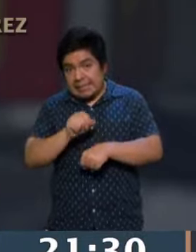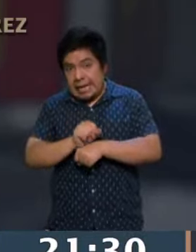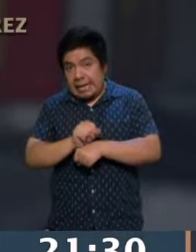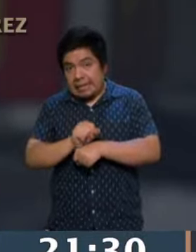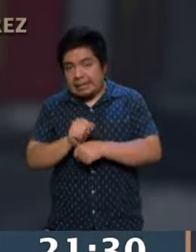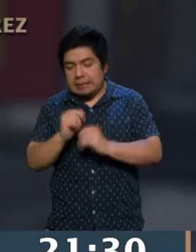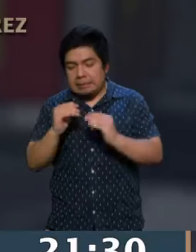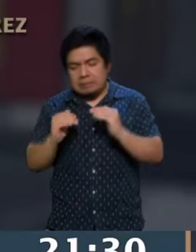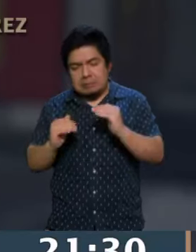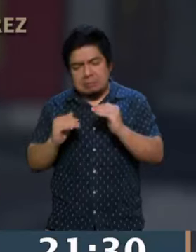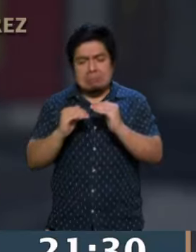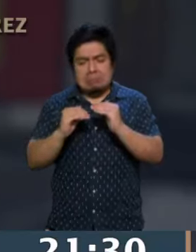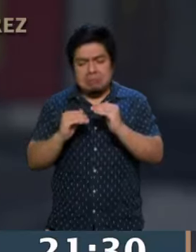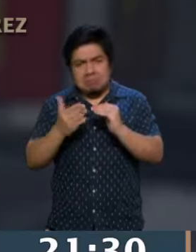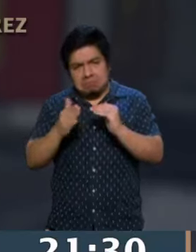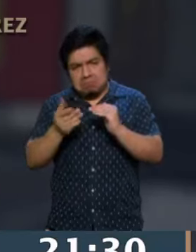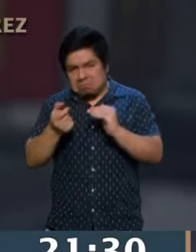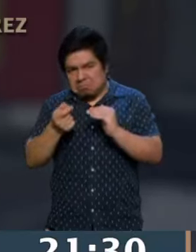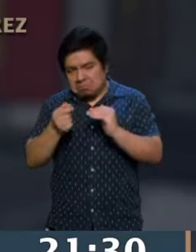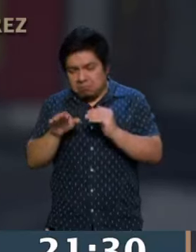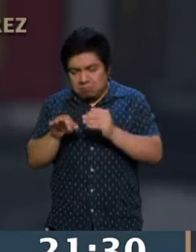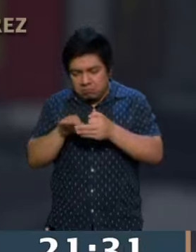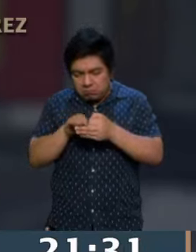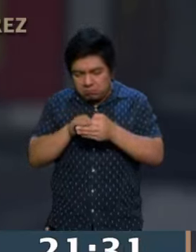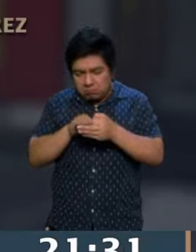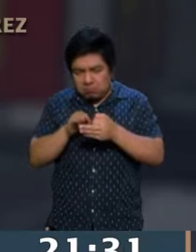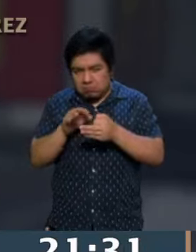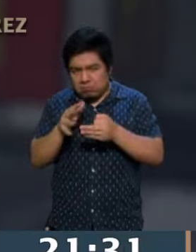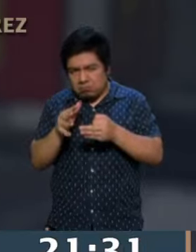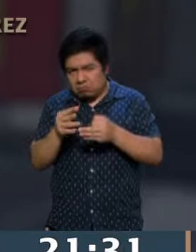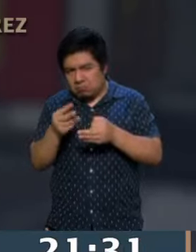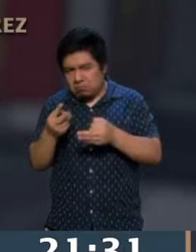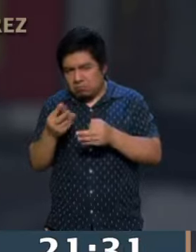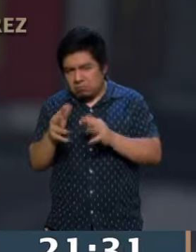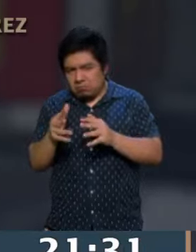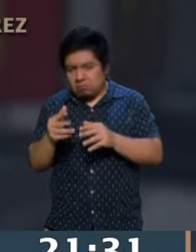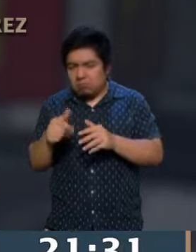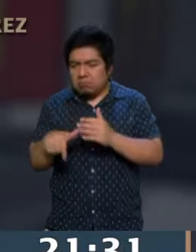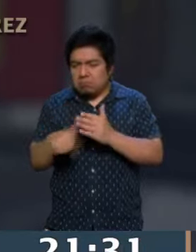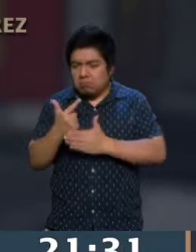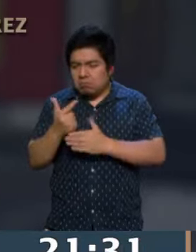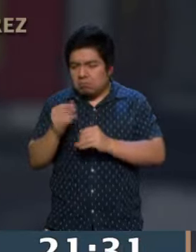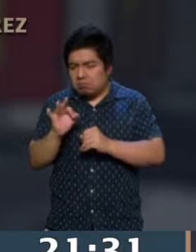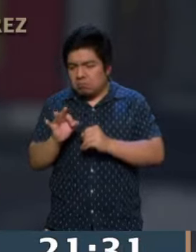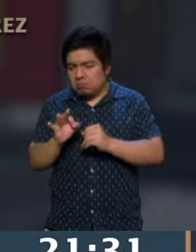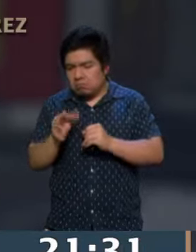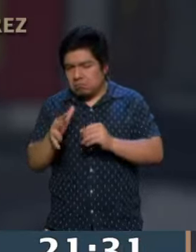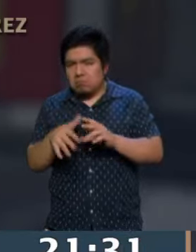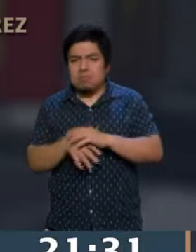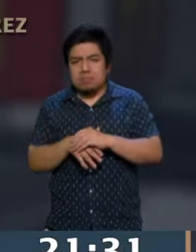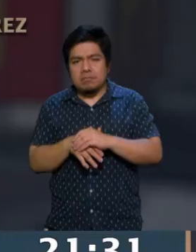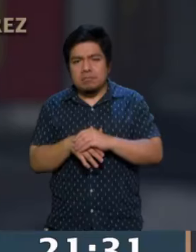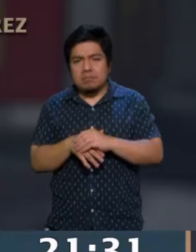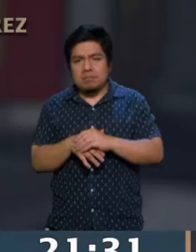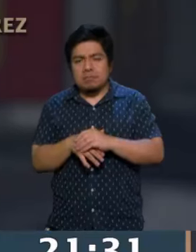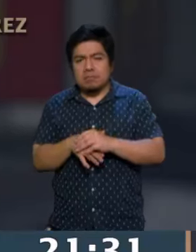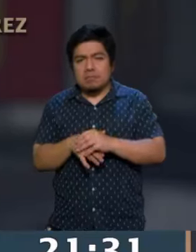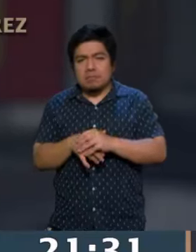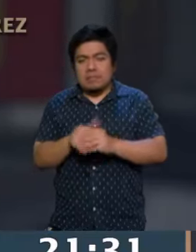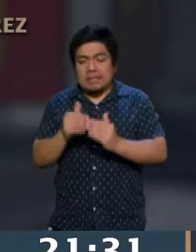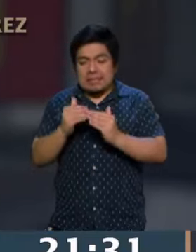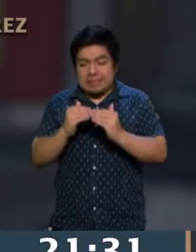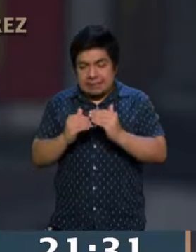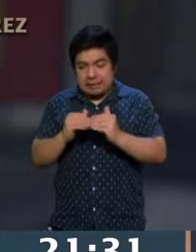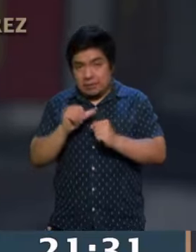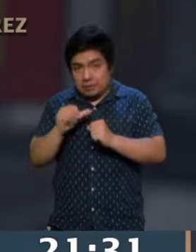Ok. Ahí la distancia tenemos como de un 12% básicamente. Luego,